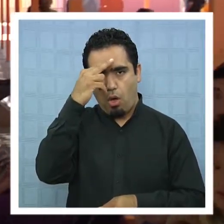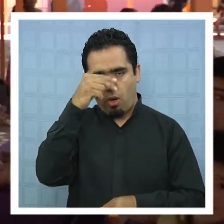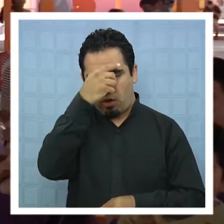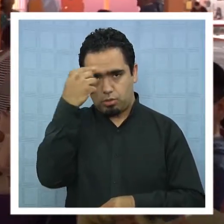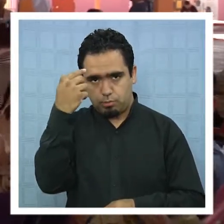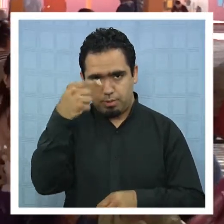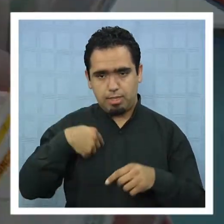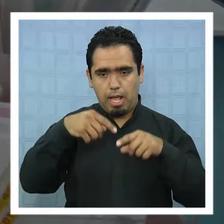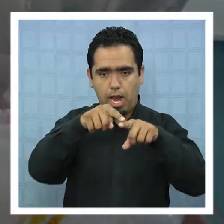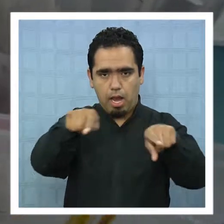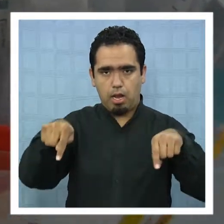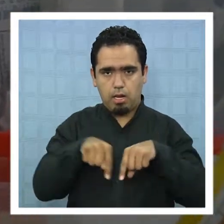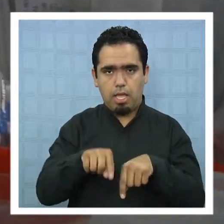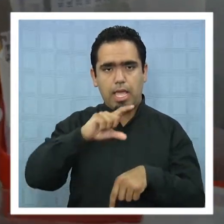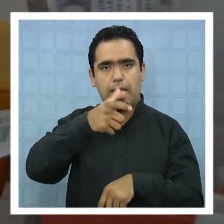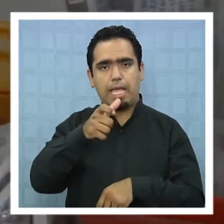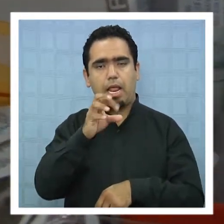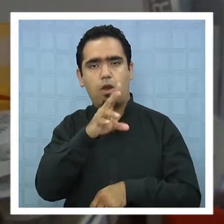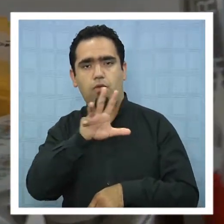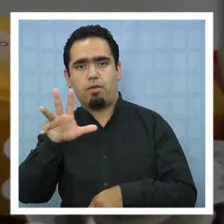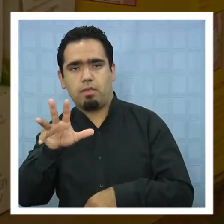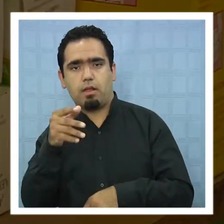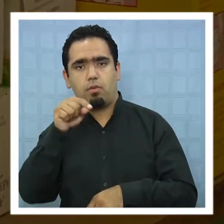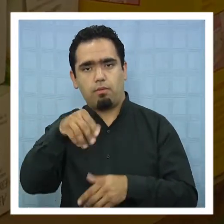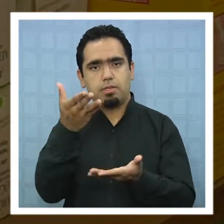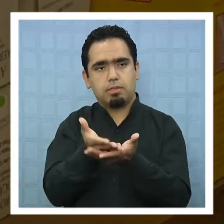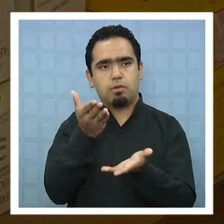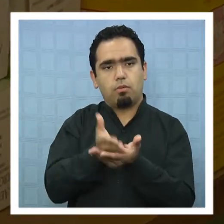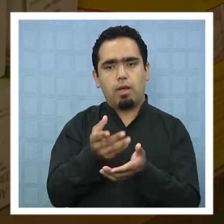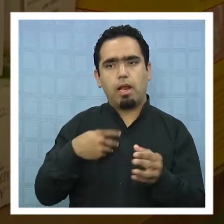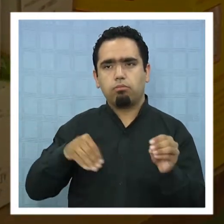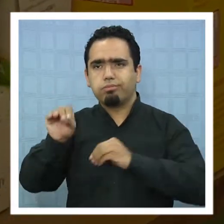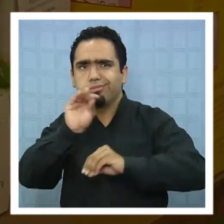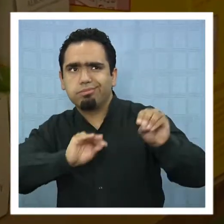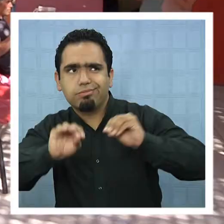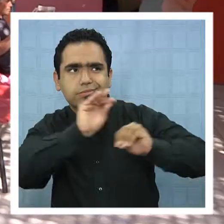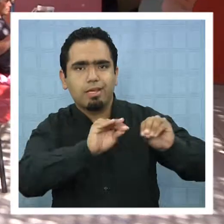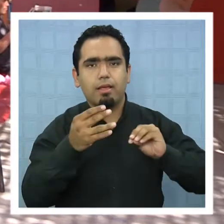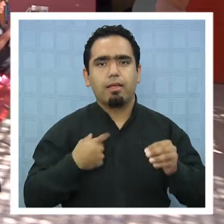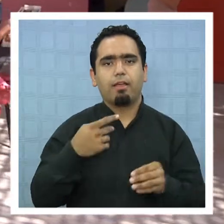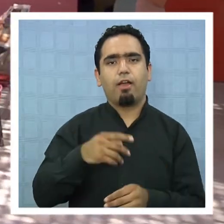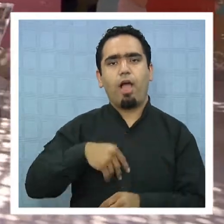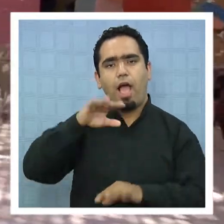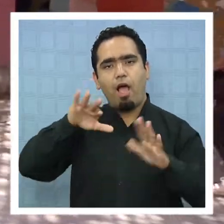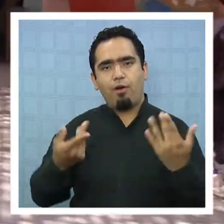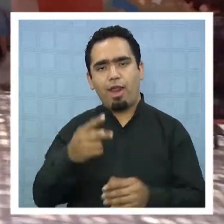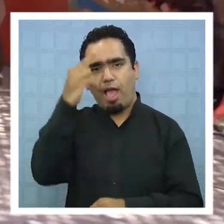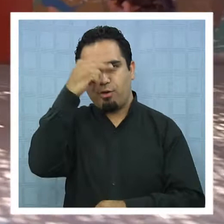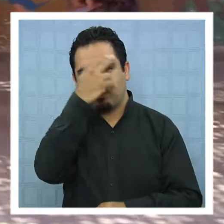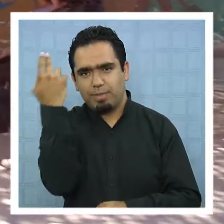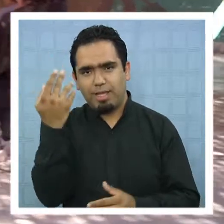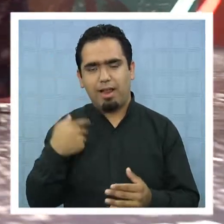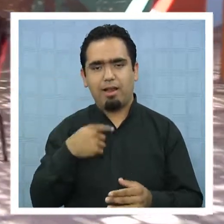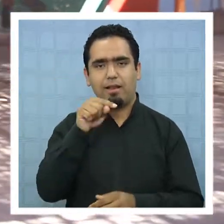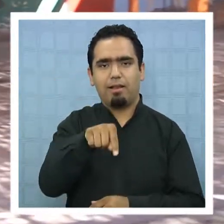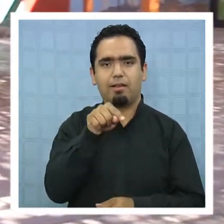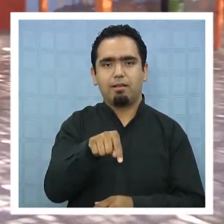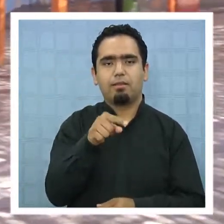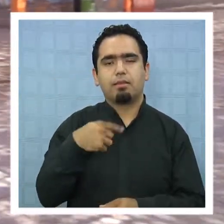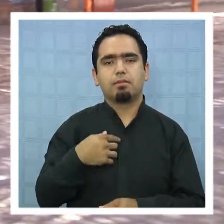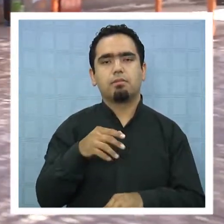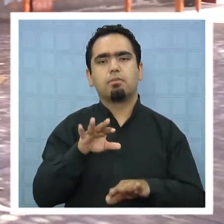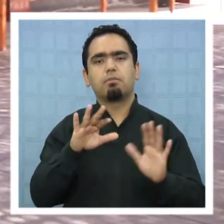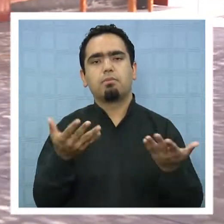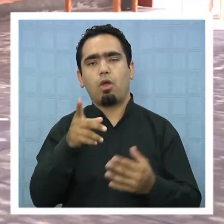donde se dispuso de unas 25 personas entre médicos y enfermeras. Esto empezó a funcionar el día martes.